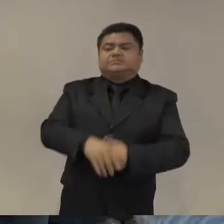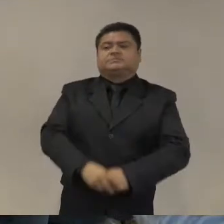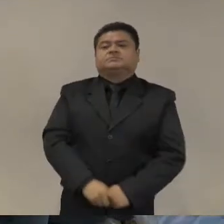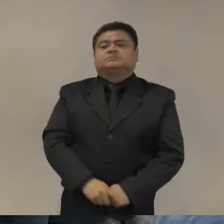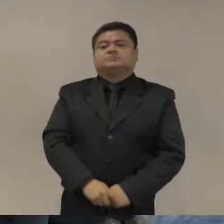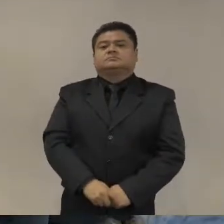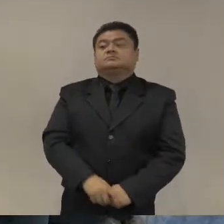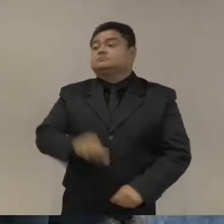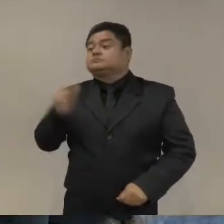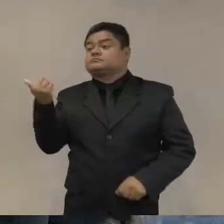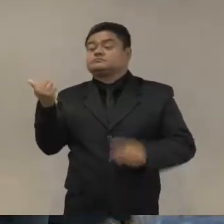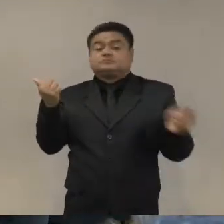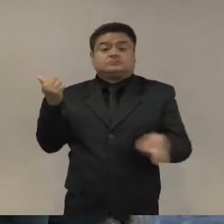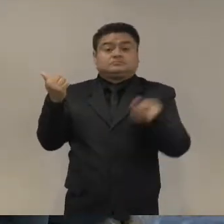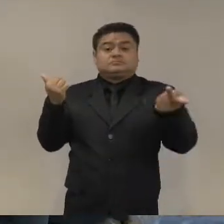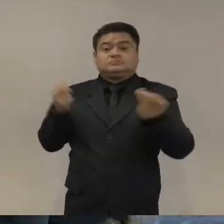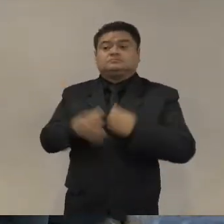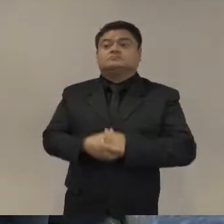¿alguien más tiene otra pregunta?